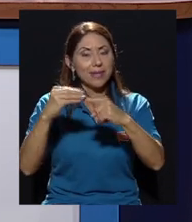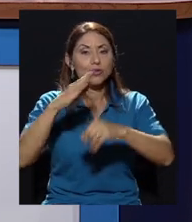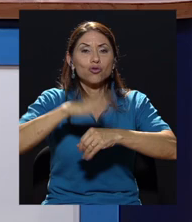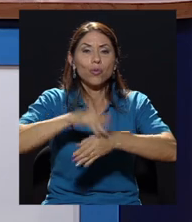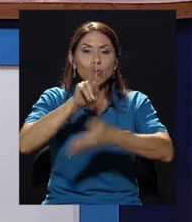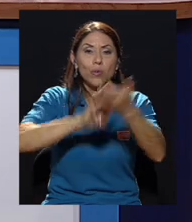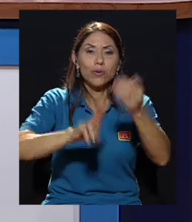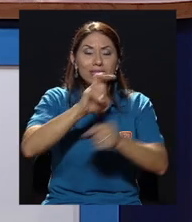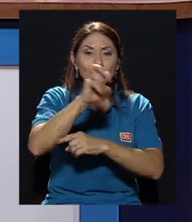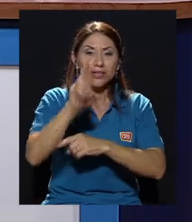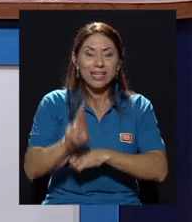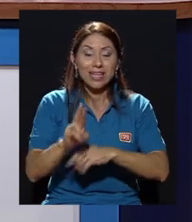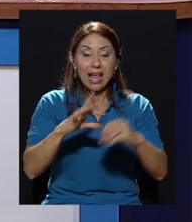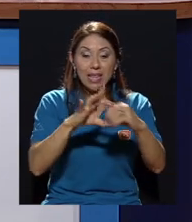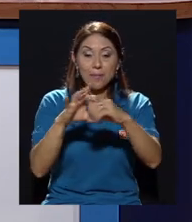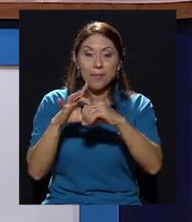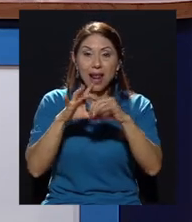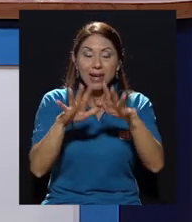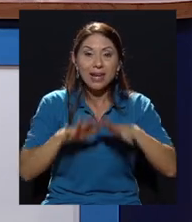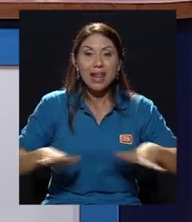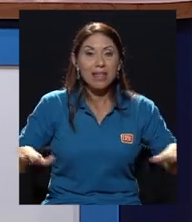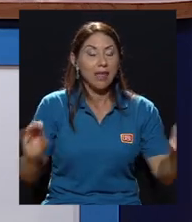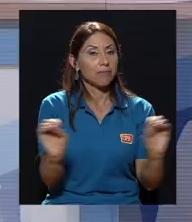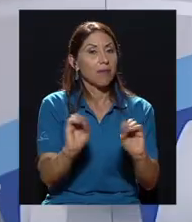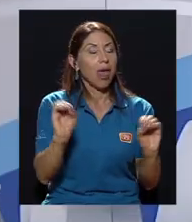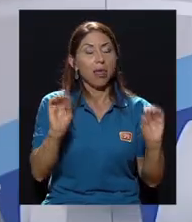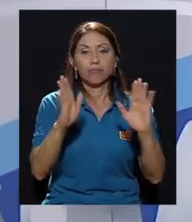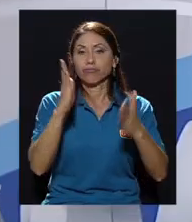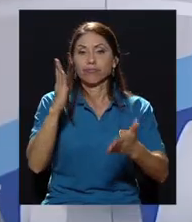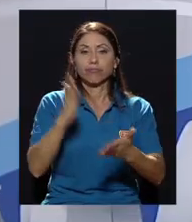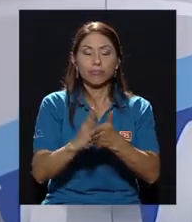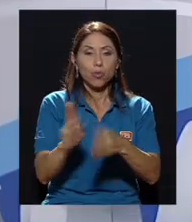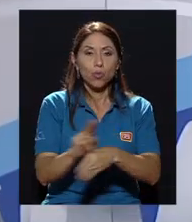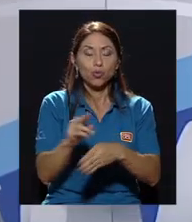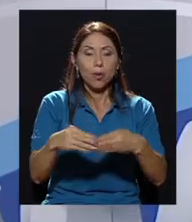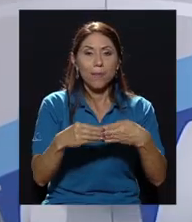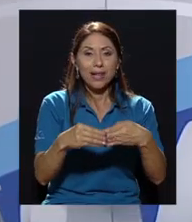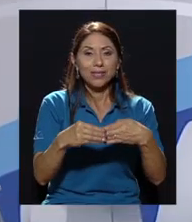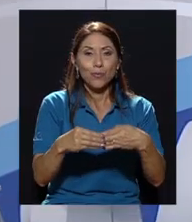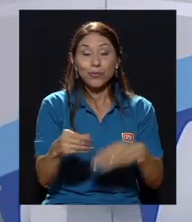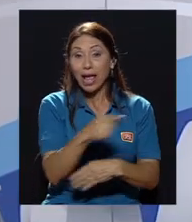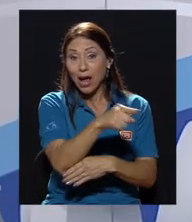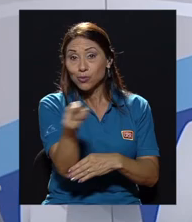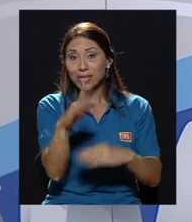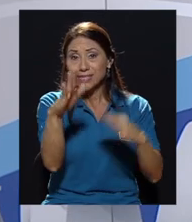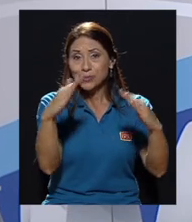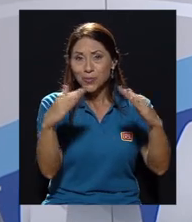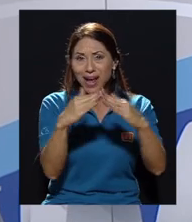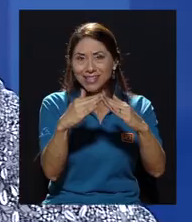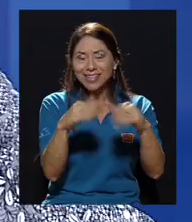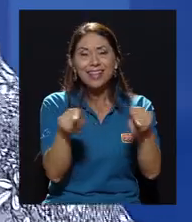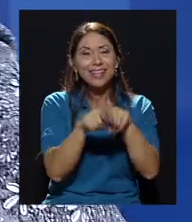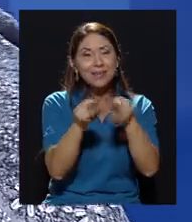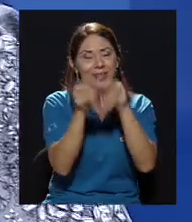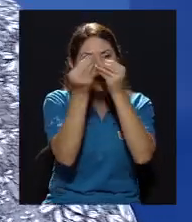Universidad de Costa Rica y el planeta también libres del uso del plástico. Y a ustedes en su casa informarles también